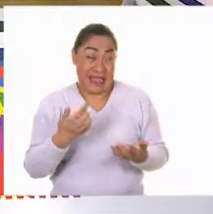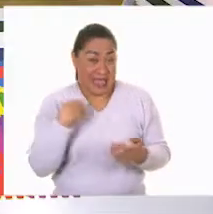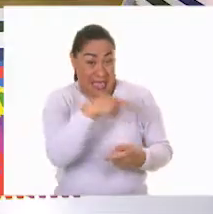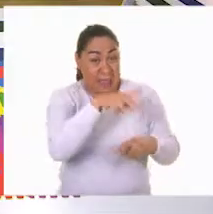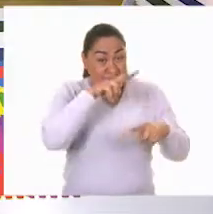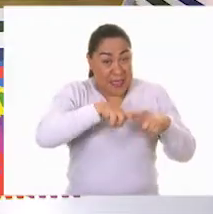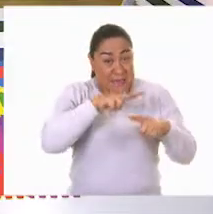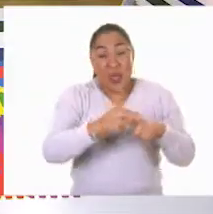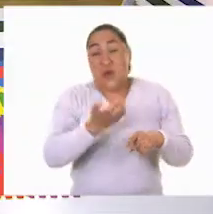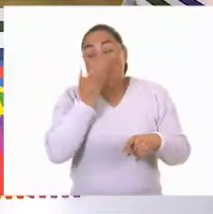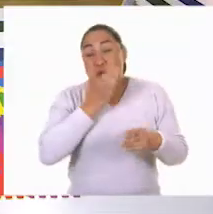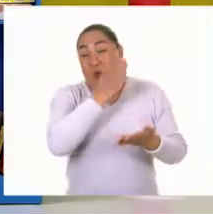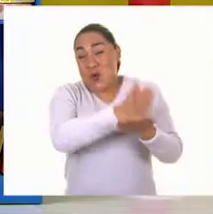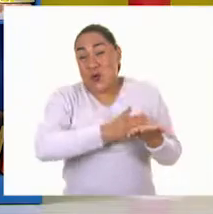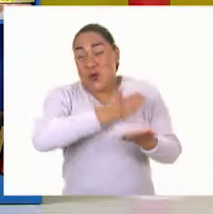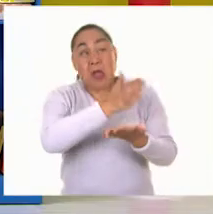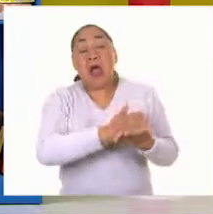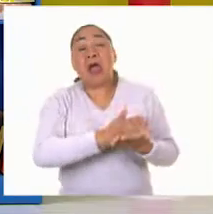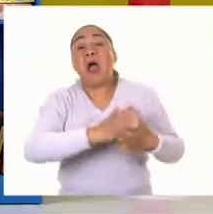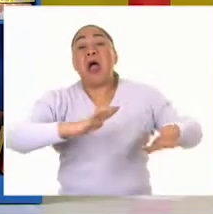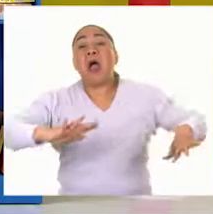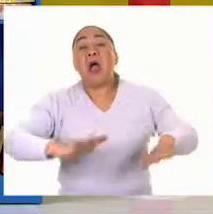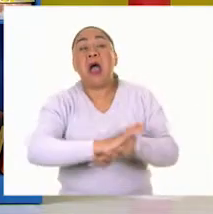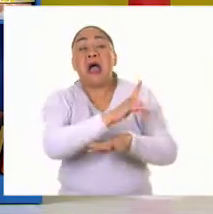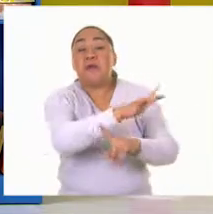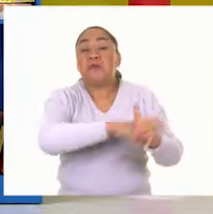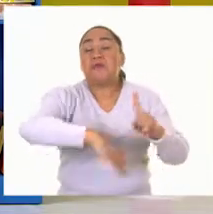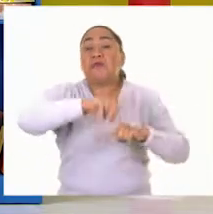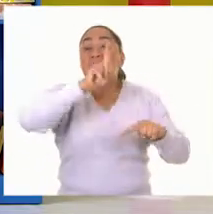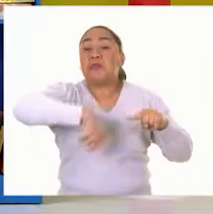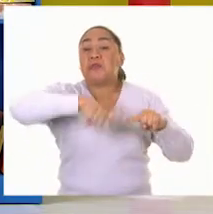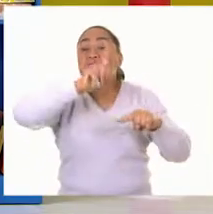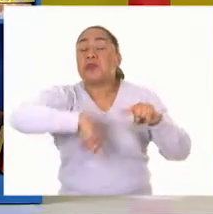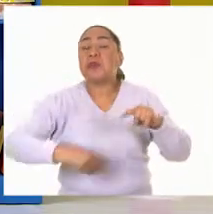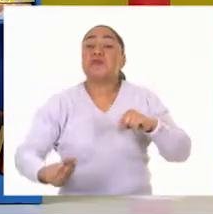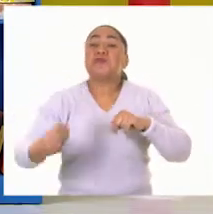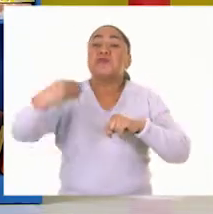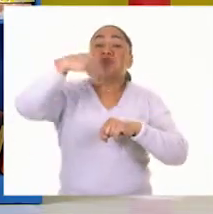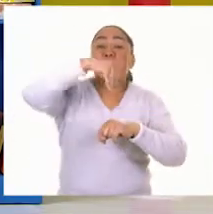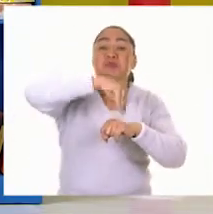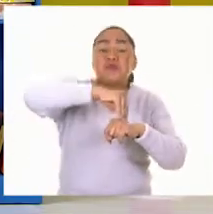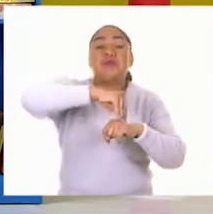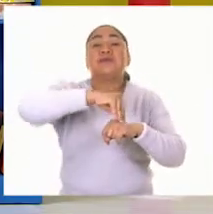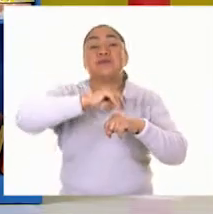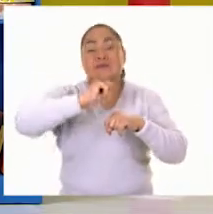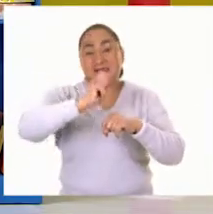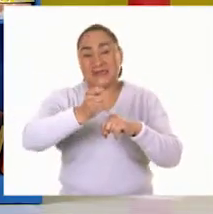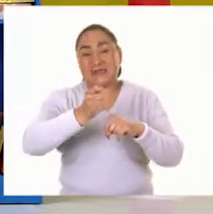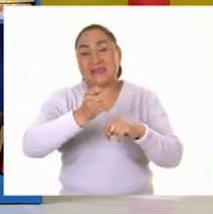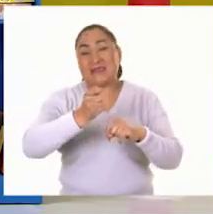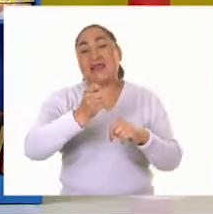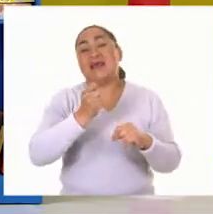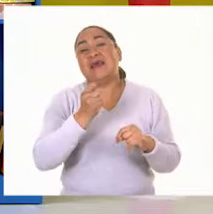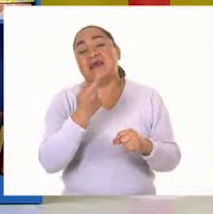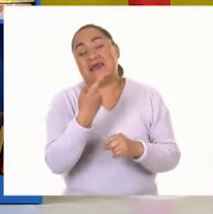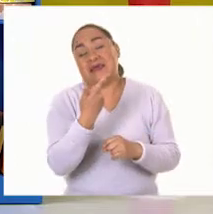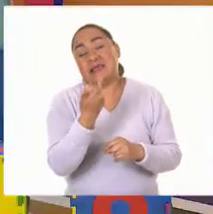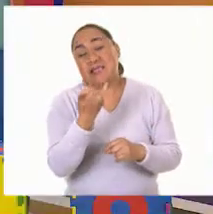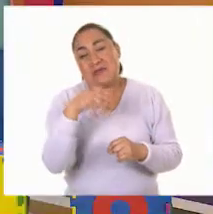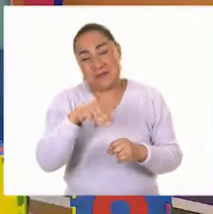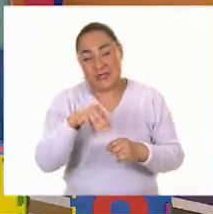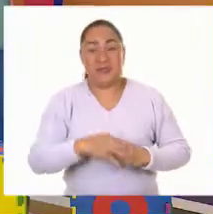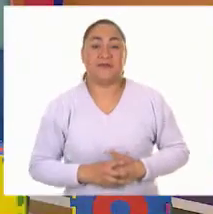en el parque porque lo cambiaron, cambió el entorno por un centro deportivo, un gimnasio. Muy bien.